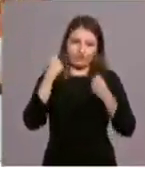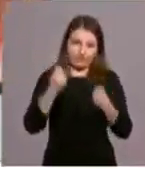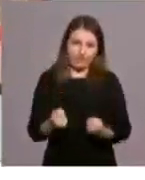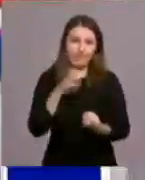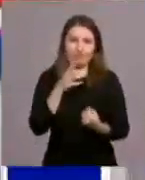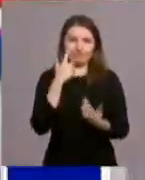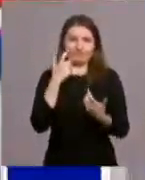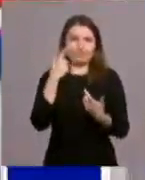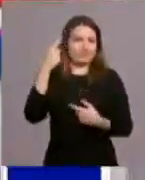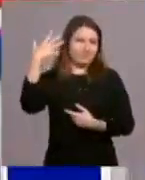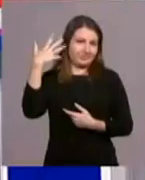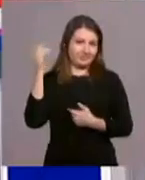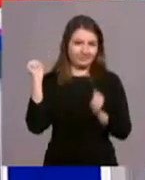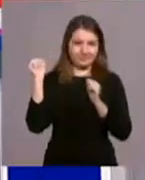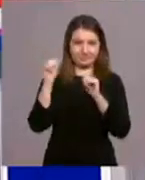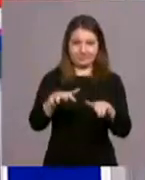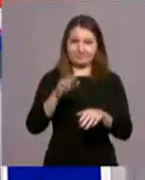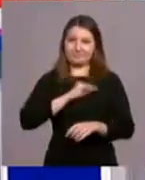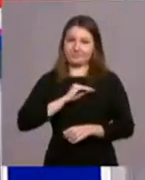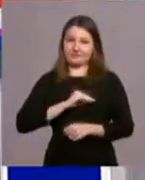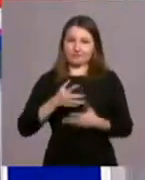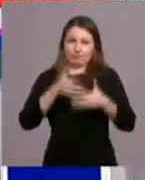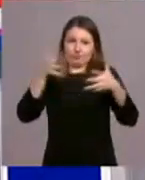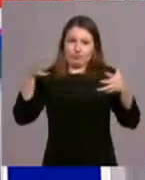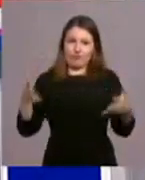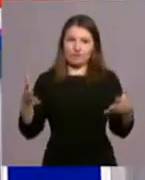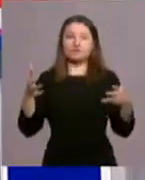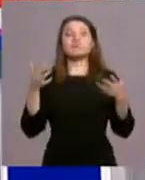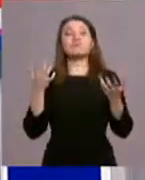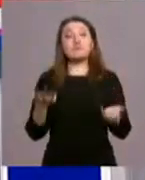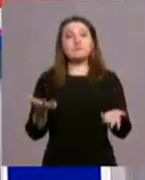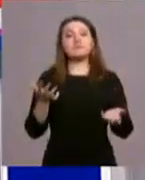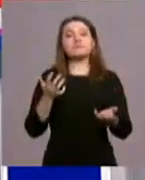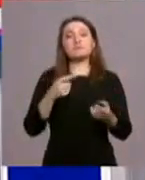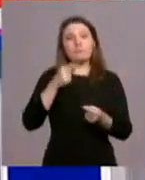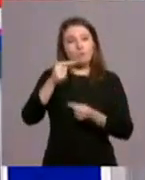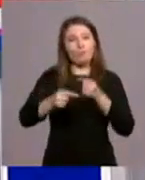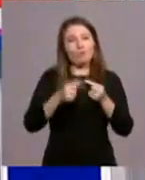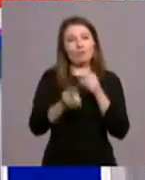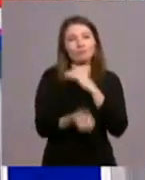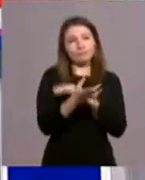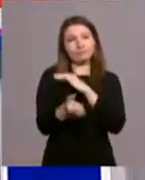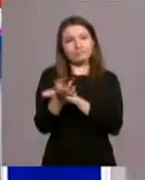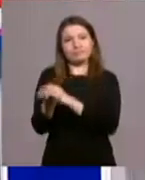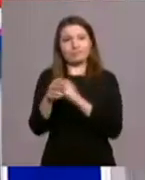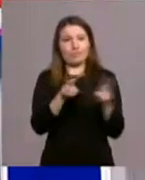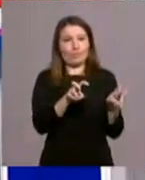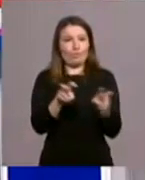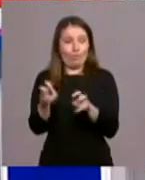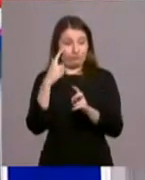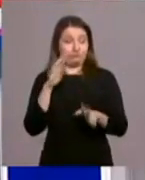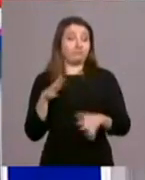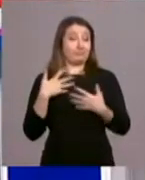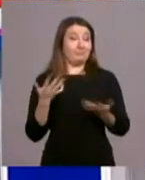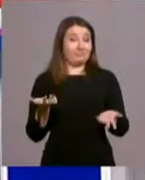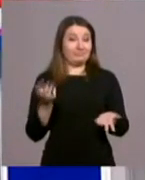claro, es más populosa y más grande, claro. Entonces, cada vez hay más hermandades en Madrid, o sea, que es una sorpresa también.